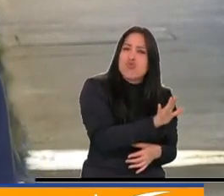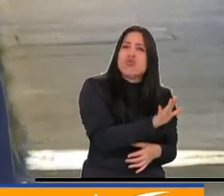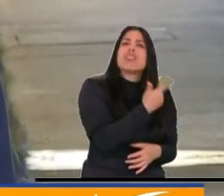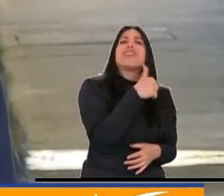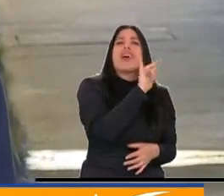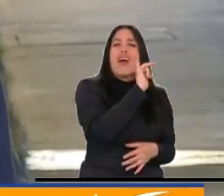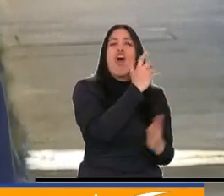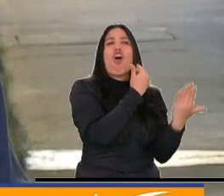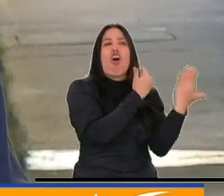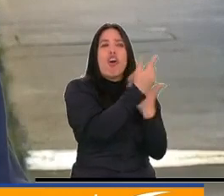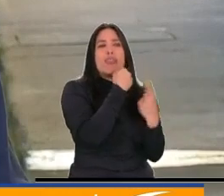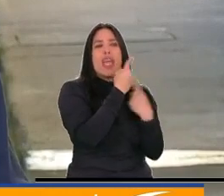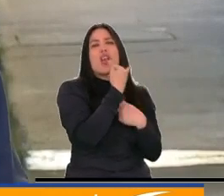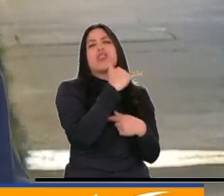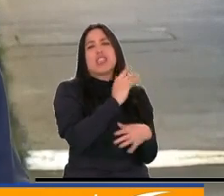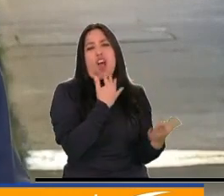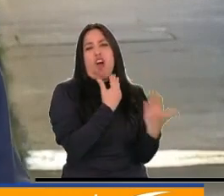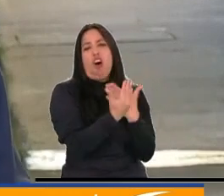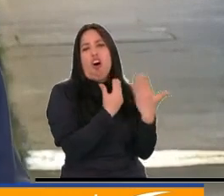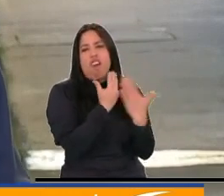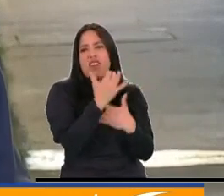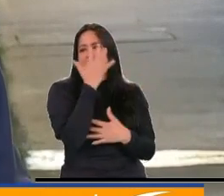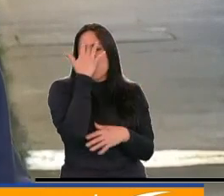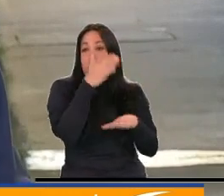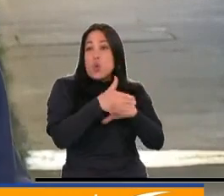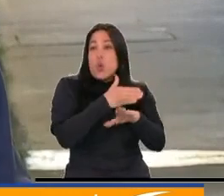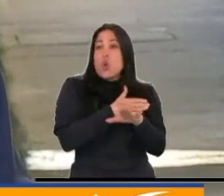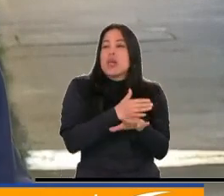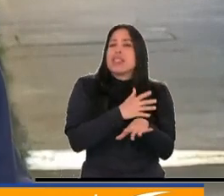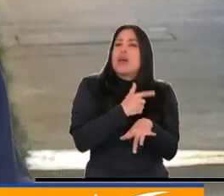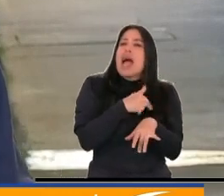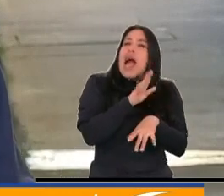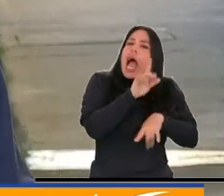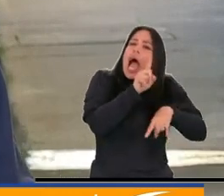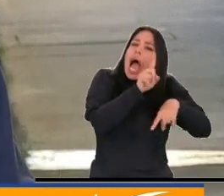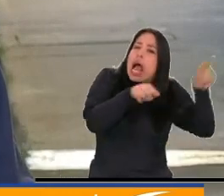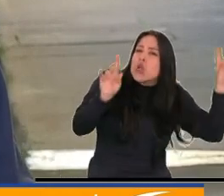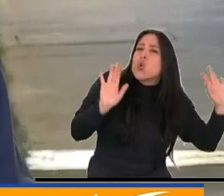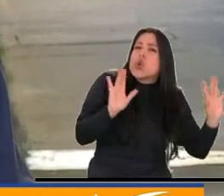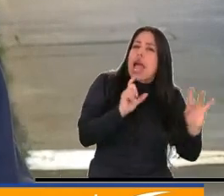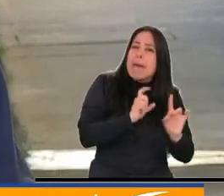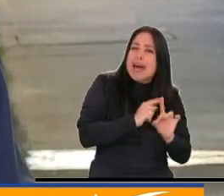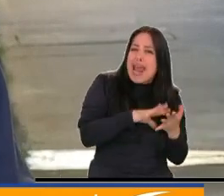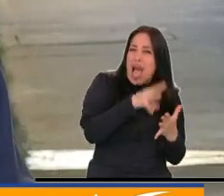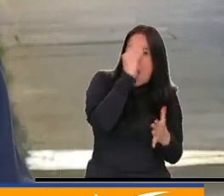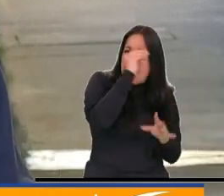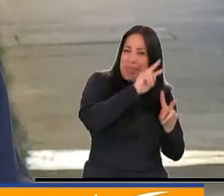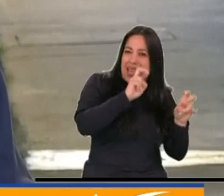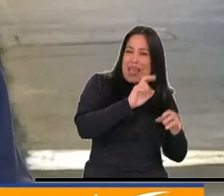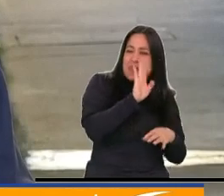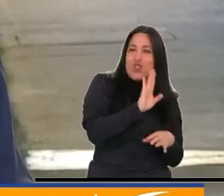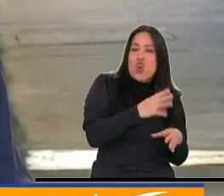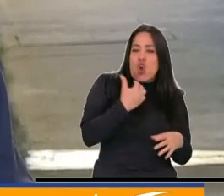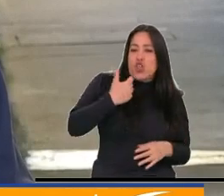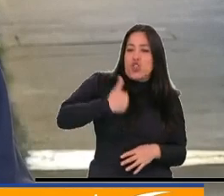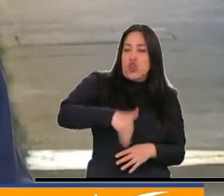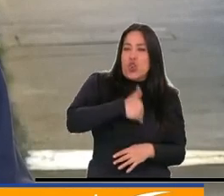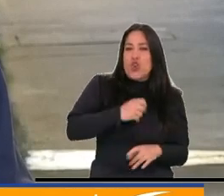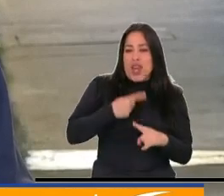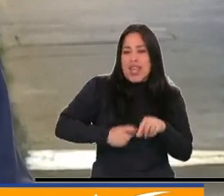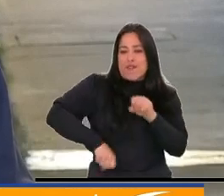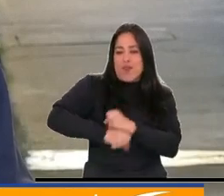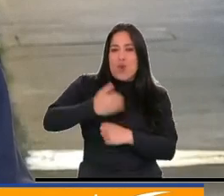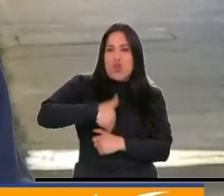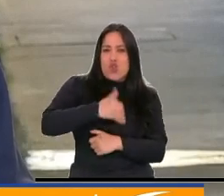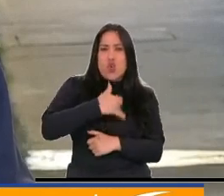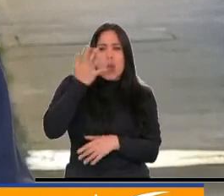confianza de diálogo, porque yo algunas palabritas me aprendí cuando jugué con Junior, porque teníamos